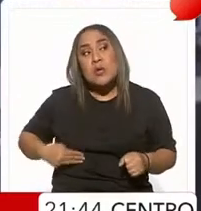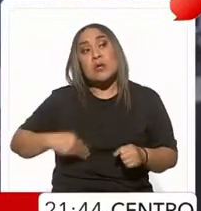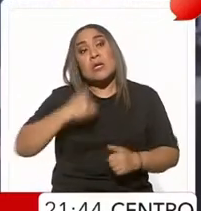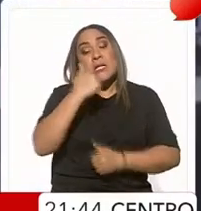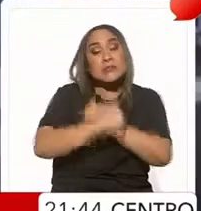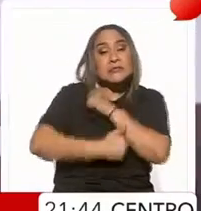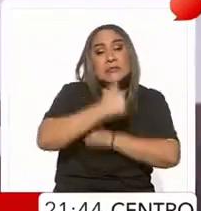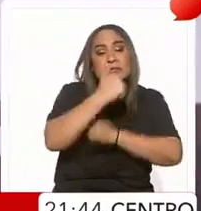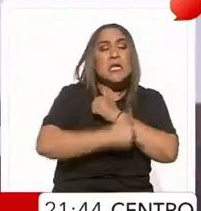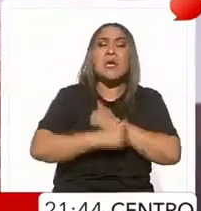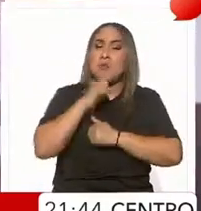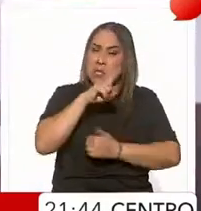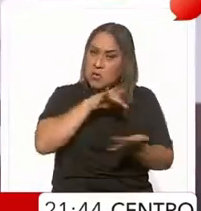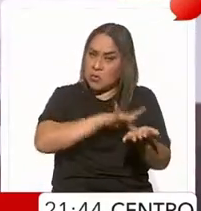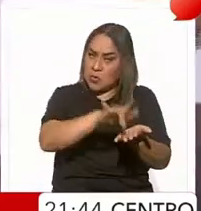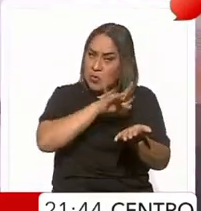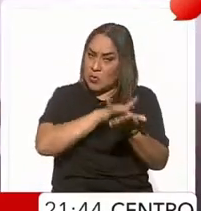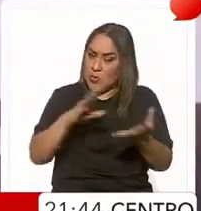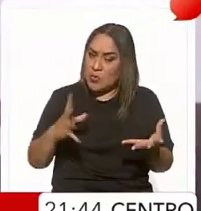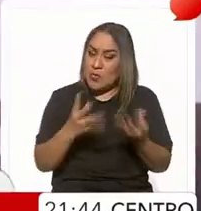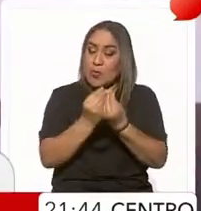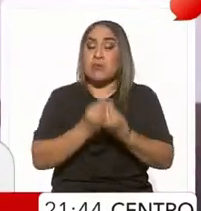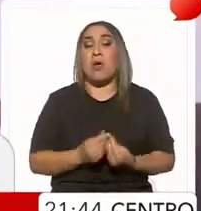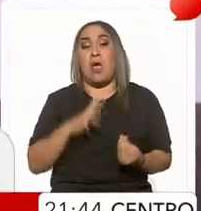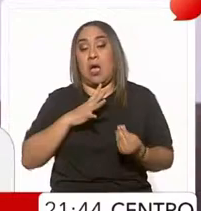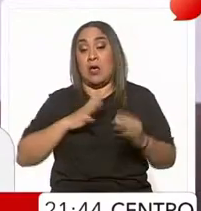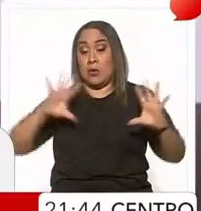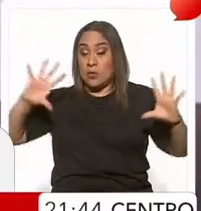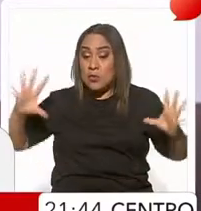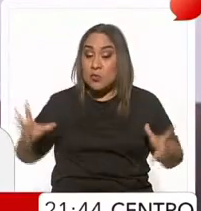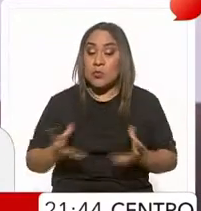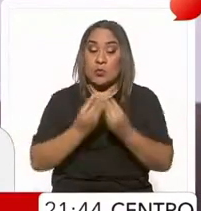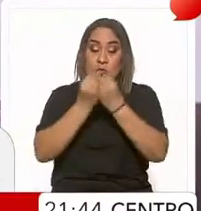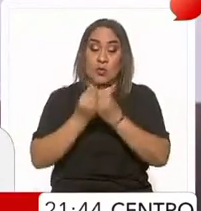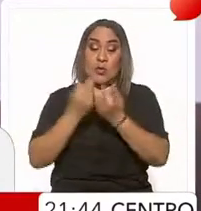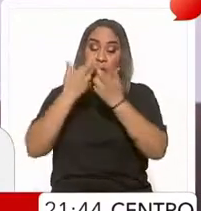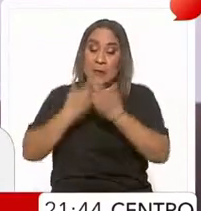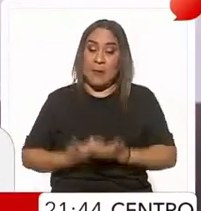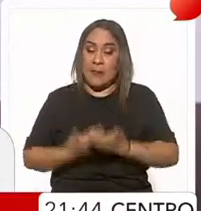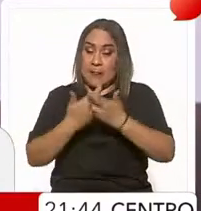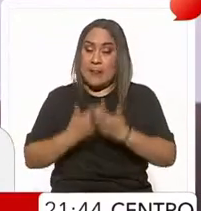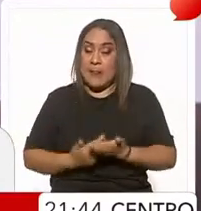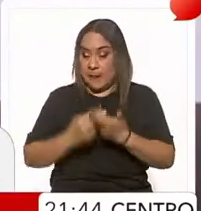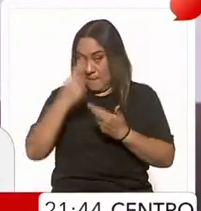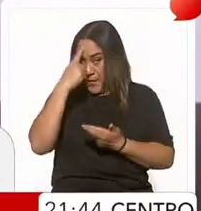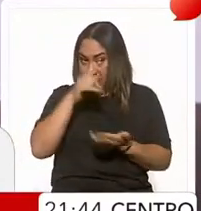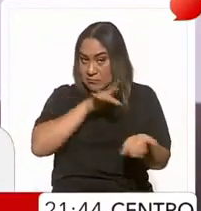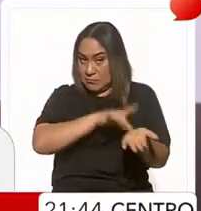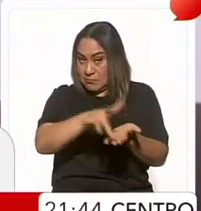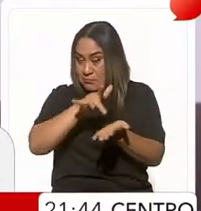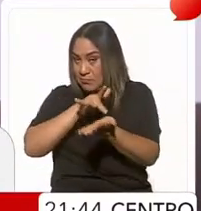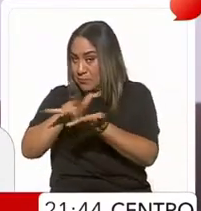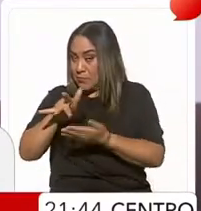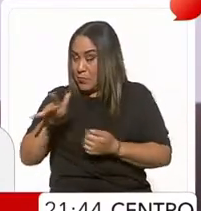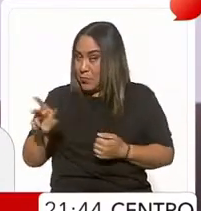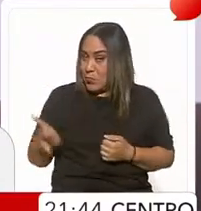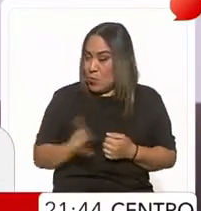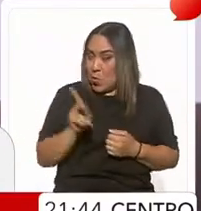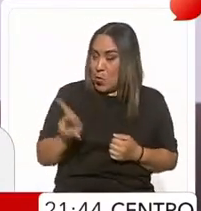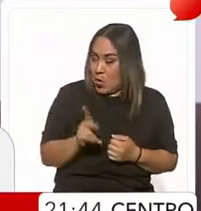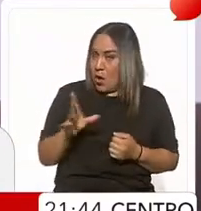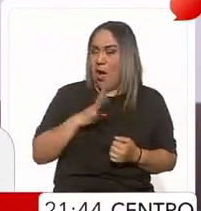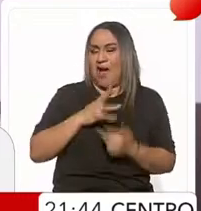disputan en la entidad. Somos una mega coalición que va al encuentro de los ciudadanos, una mega